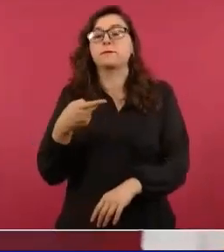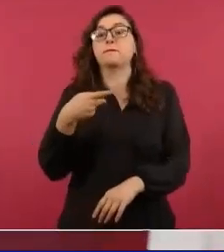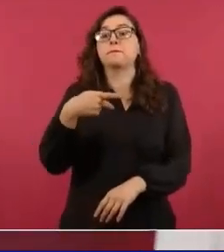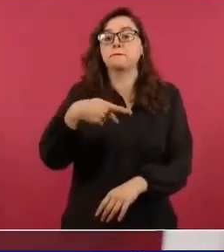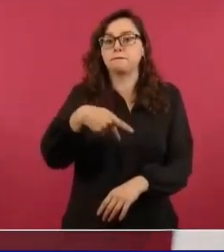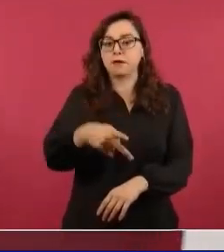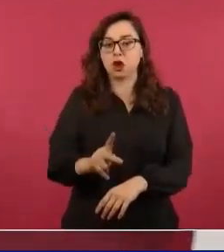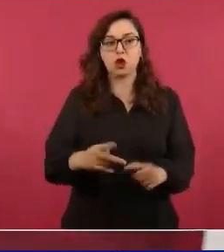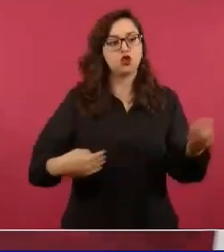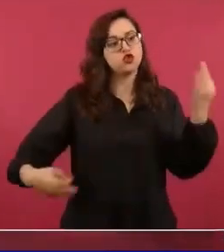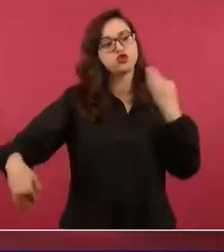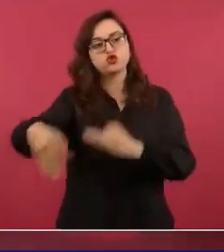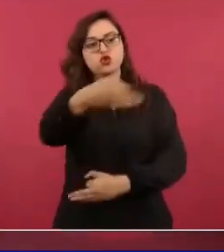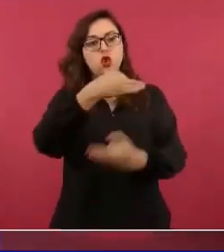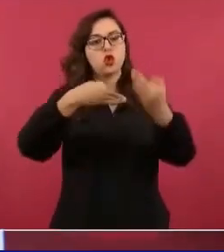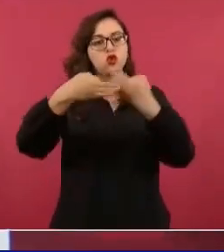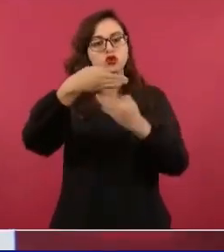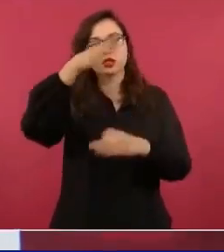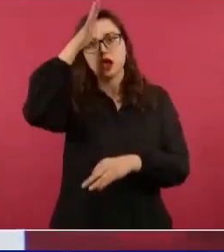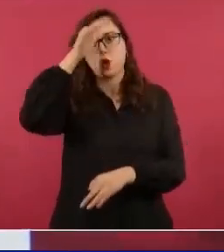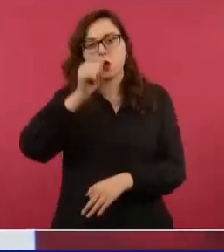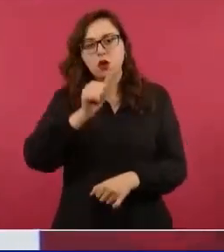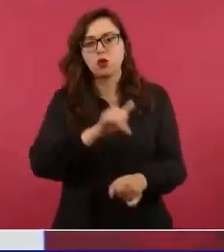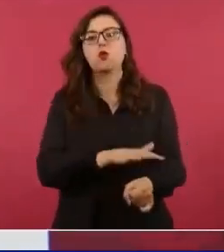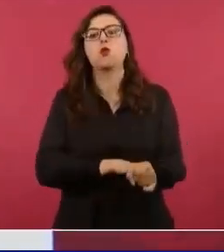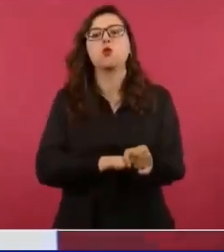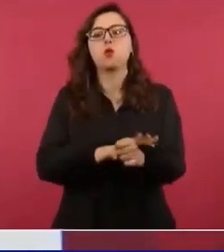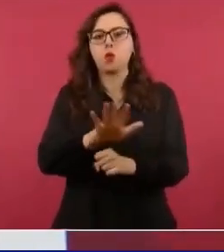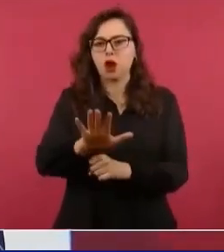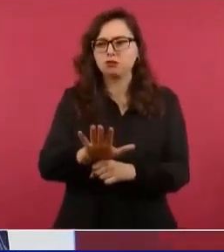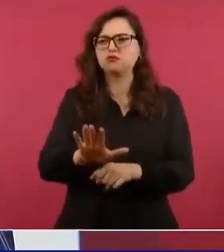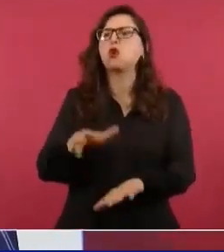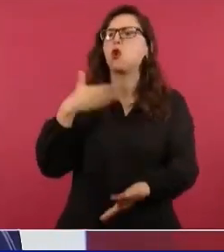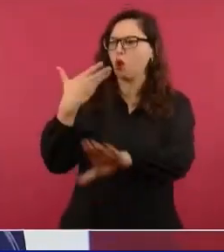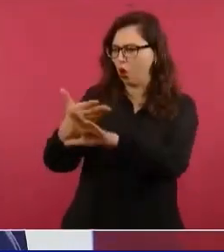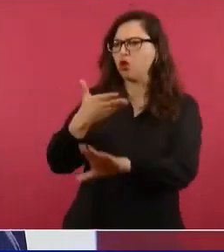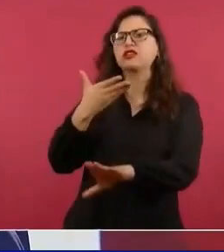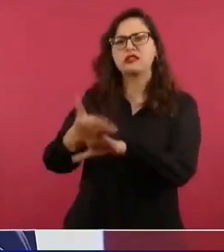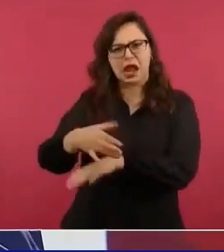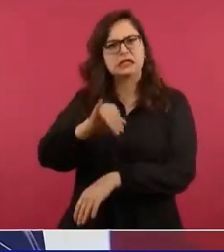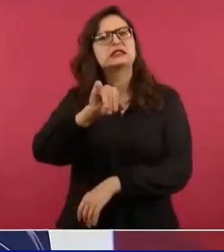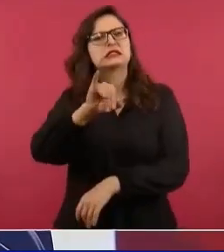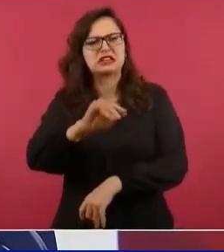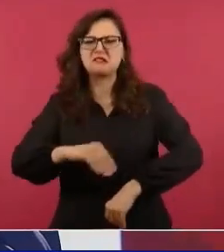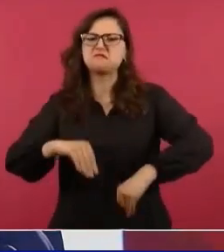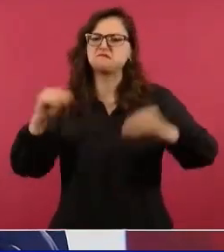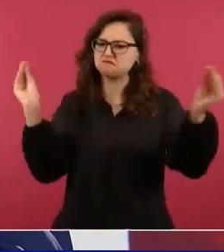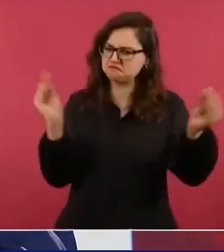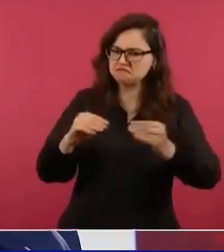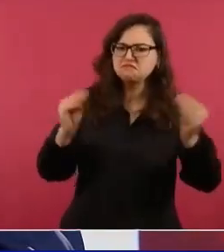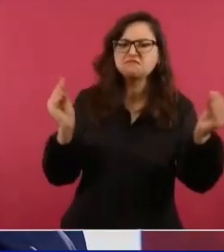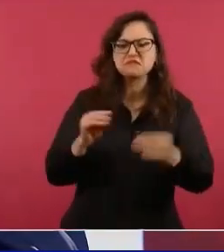con el diálogo y la confrontación política.